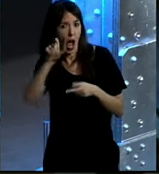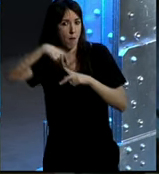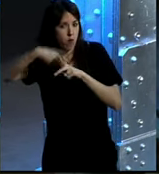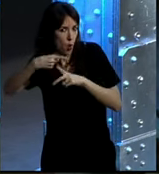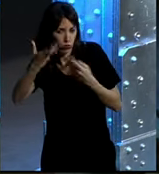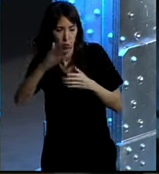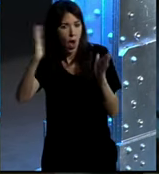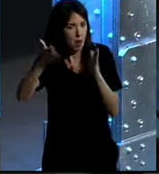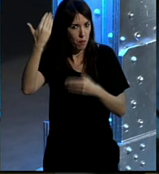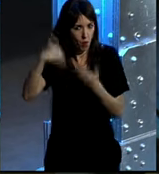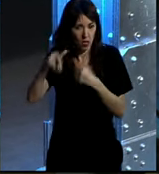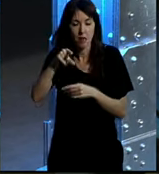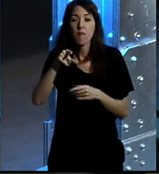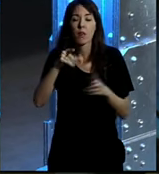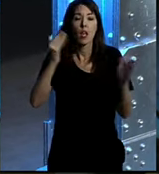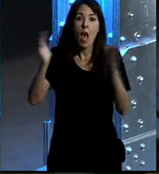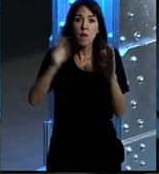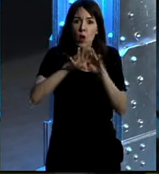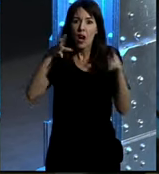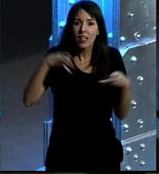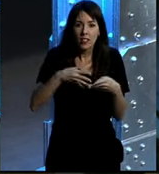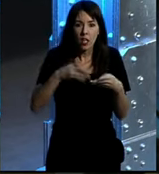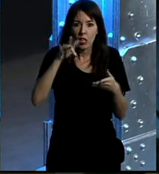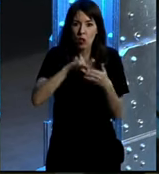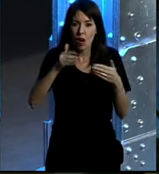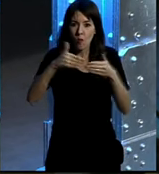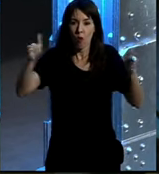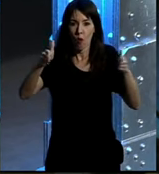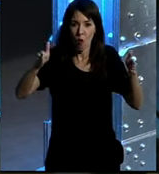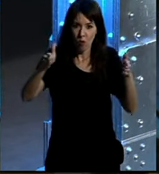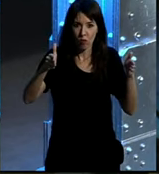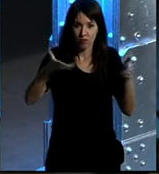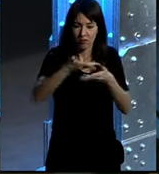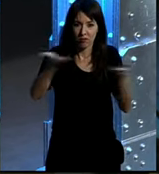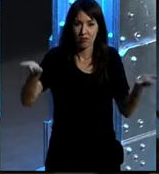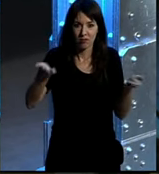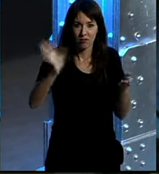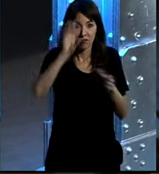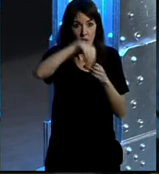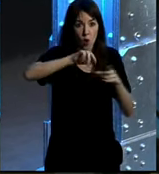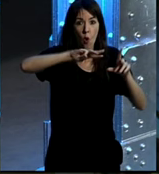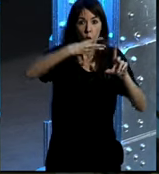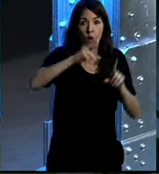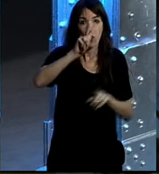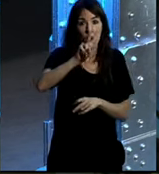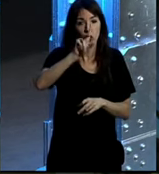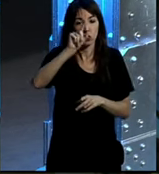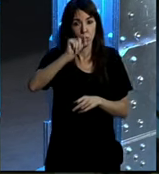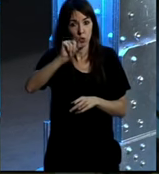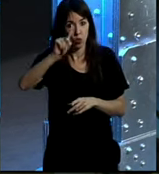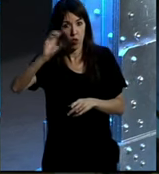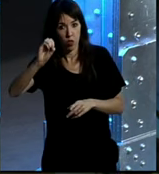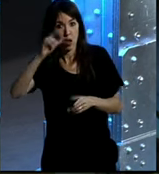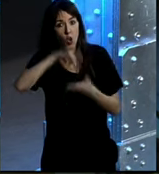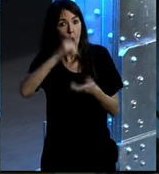hablando de aquella época, ¿no? Y era la época en la que Internet era un gran escaparate, en donde esta web 1.0, perdón, pues había